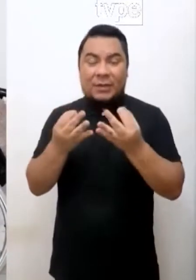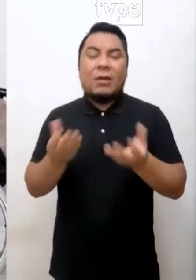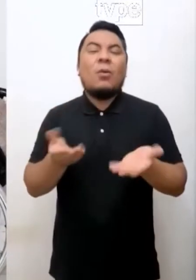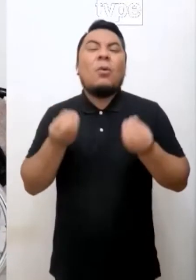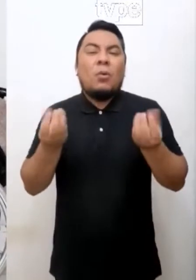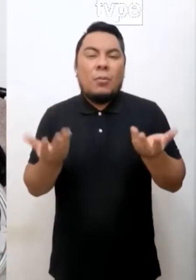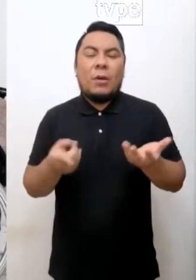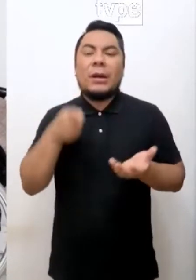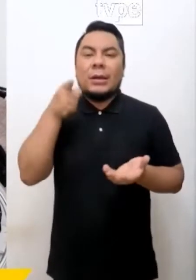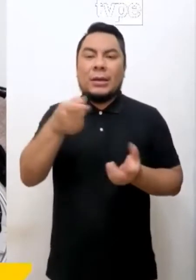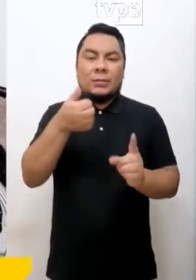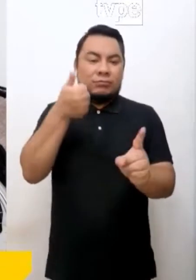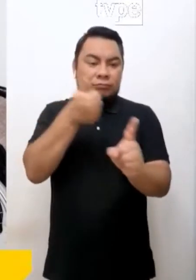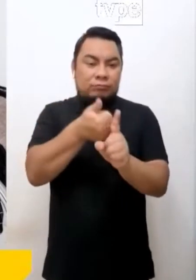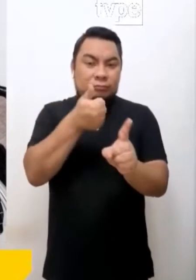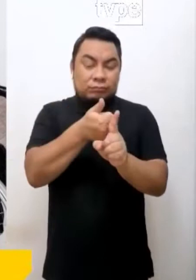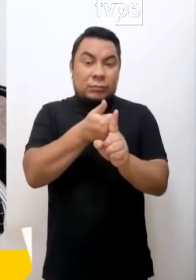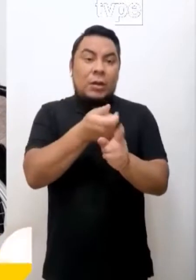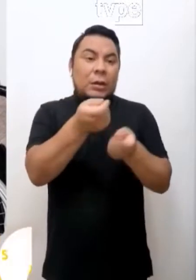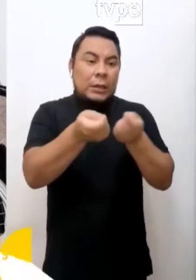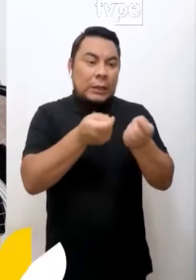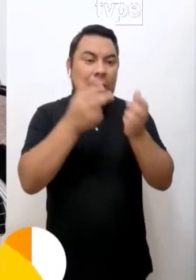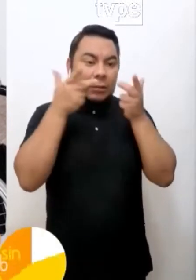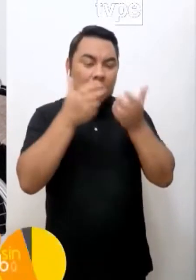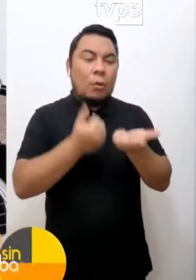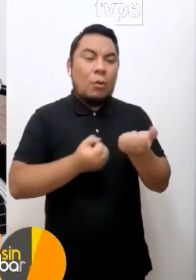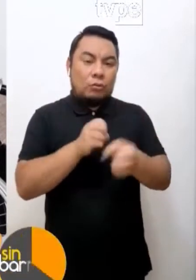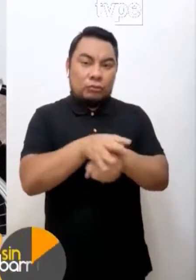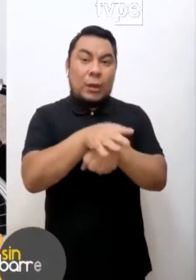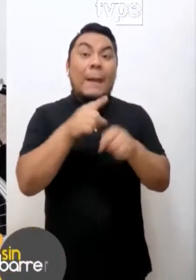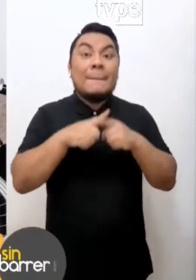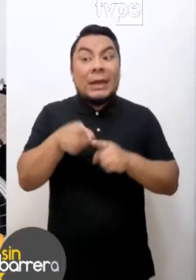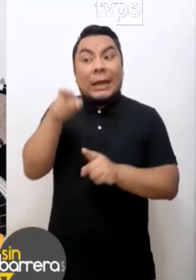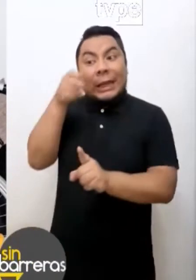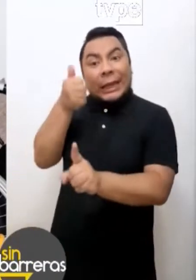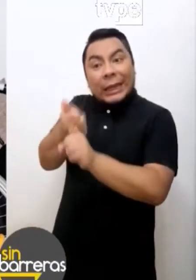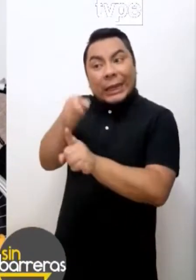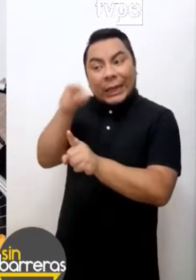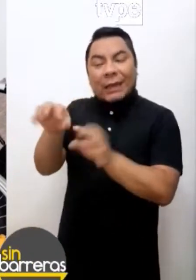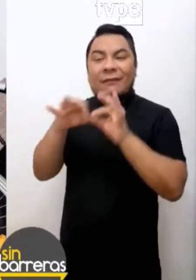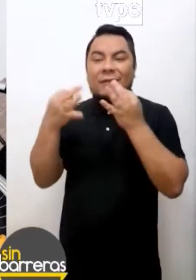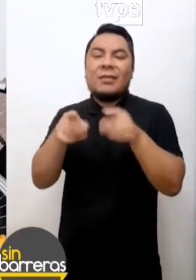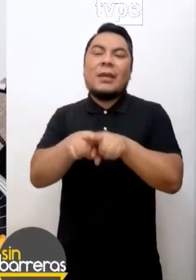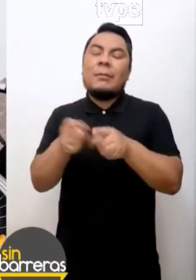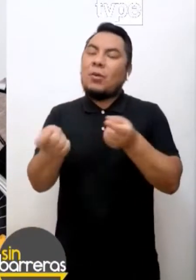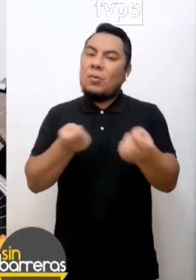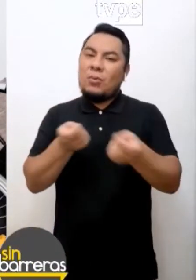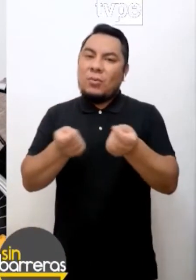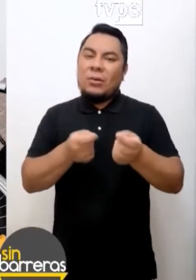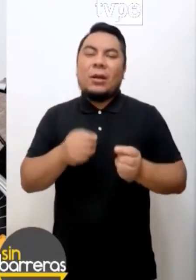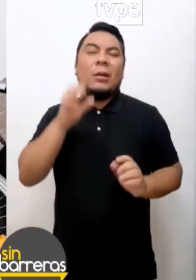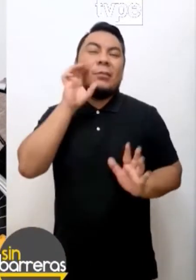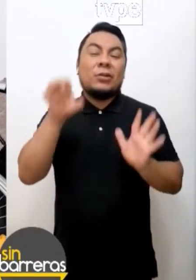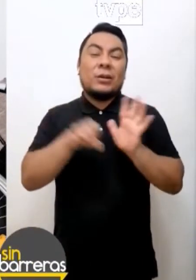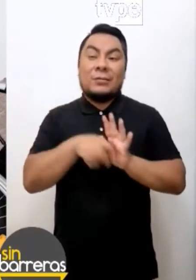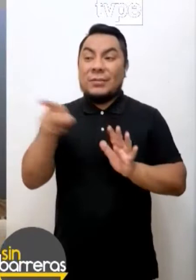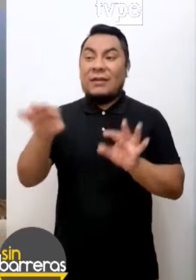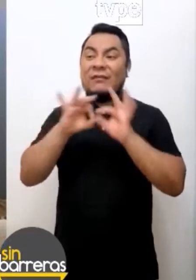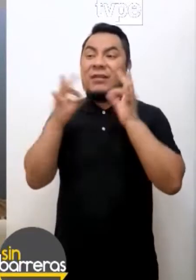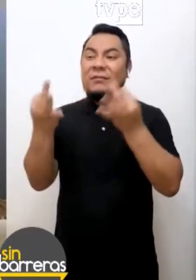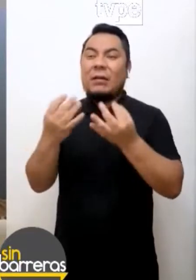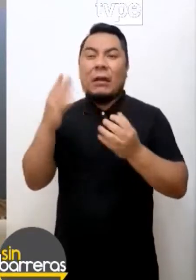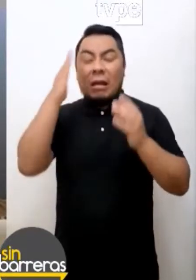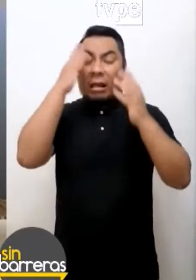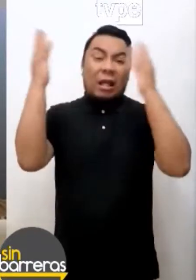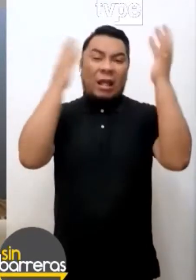personas es autocuidándose, es también gestionando sus propias emociones. También es importante que mantengan